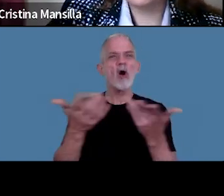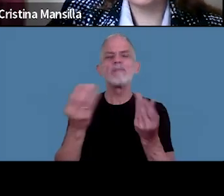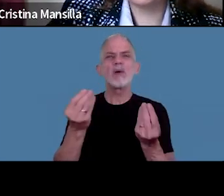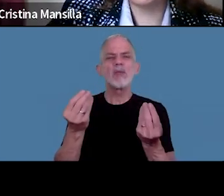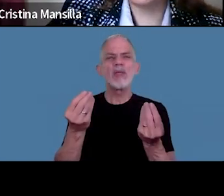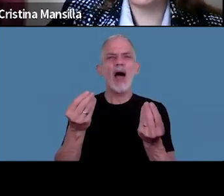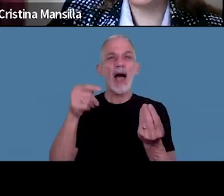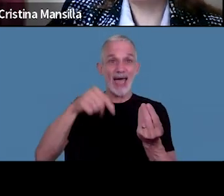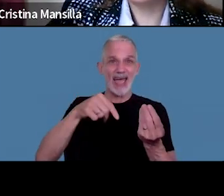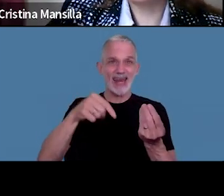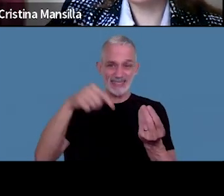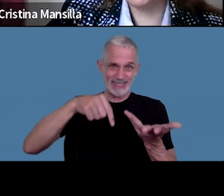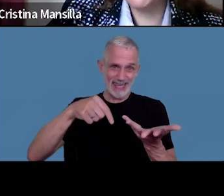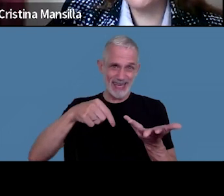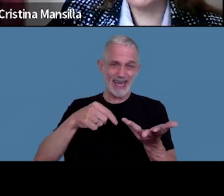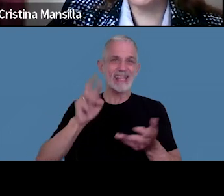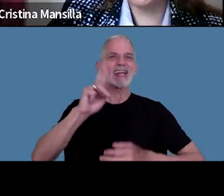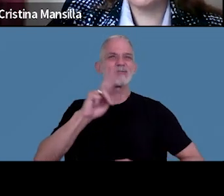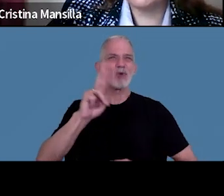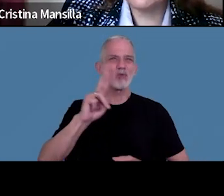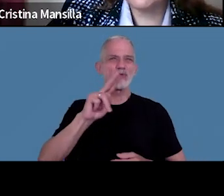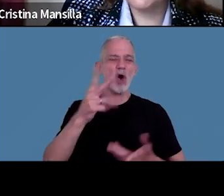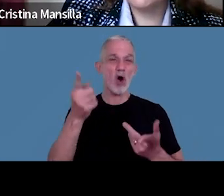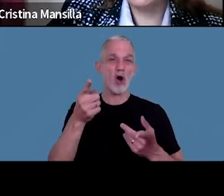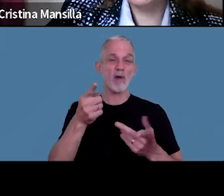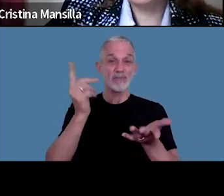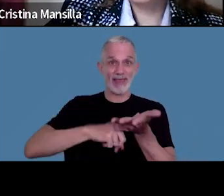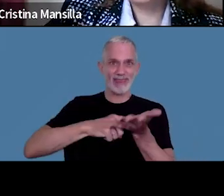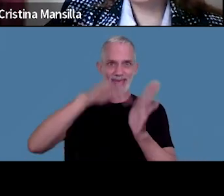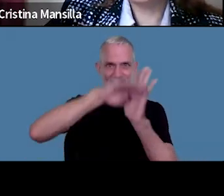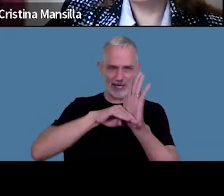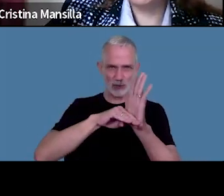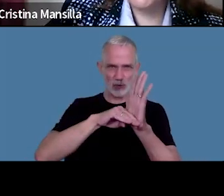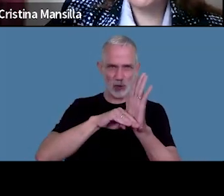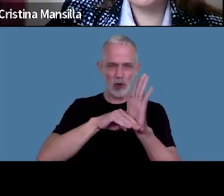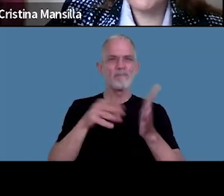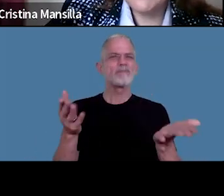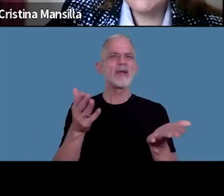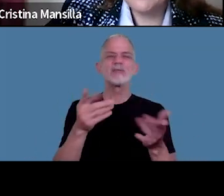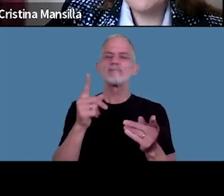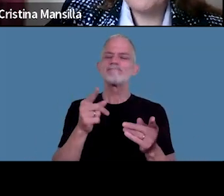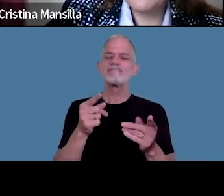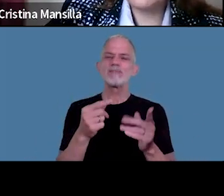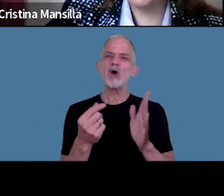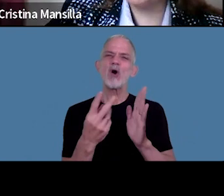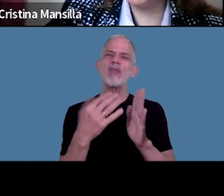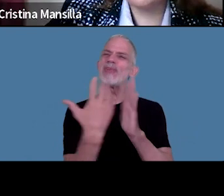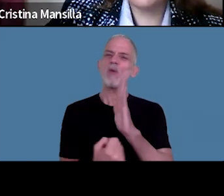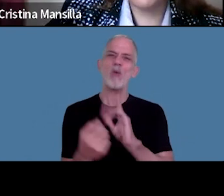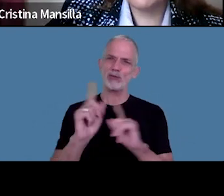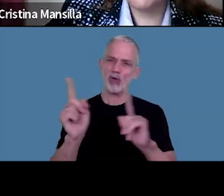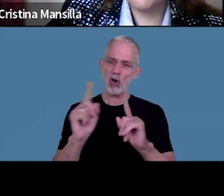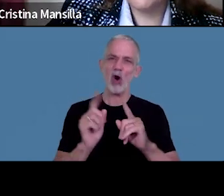otorga en este presente resolución y que estuvo en el decreto es no remunerativo ni